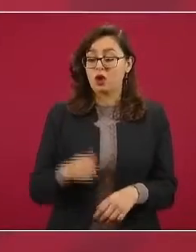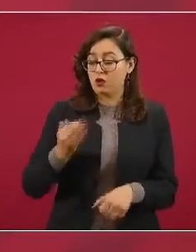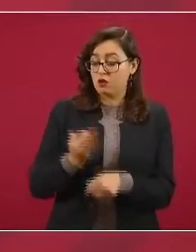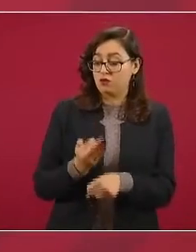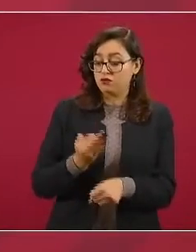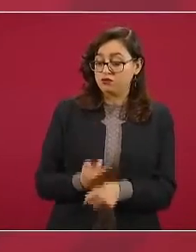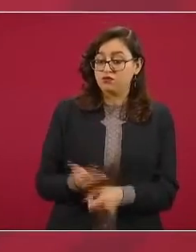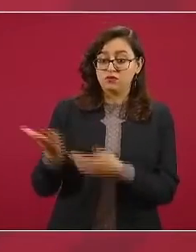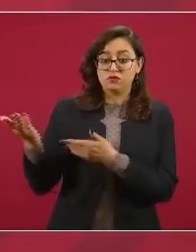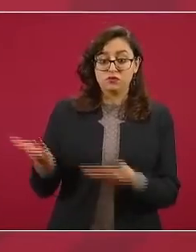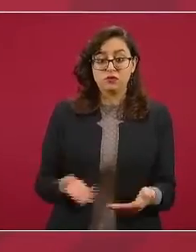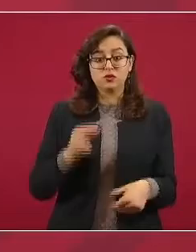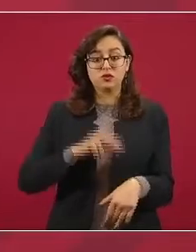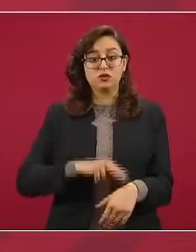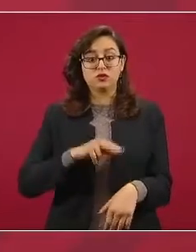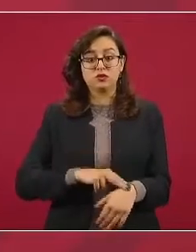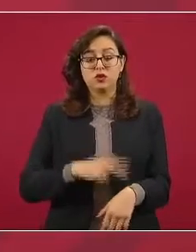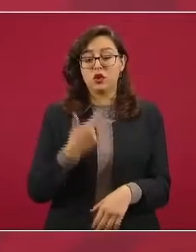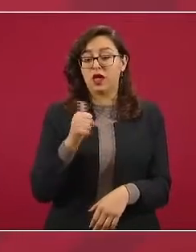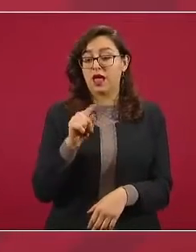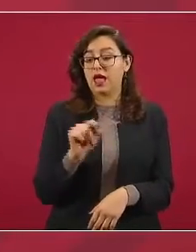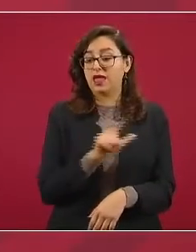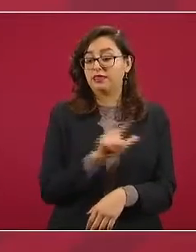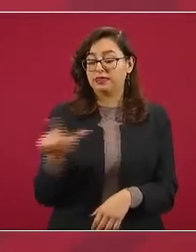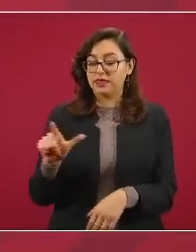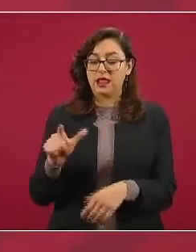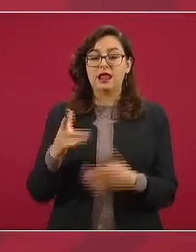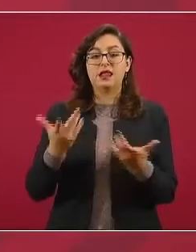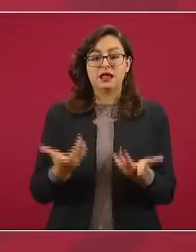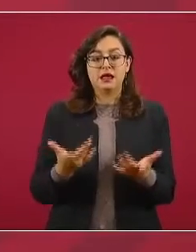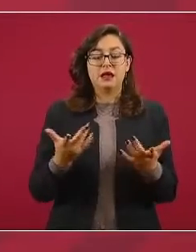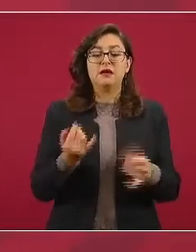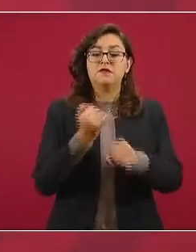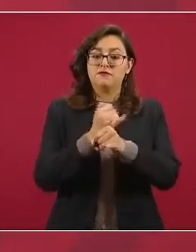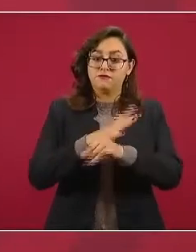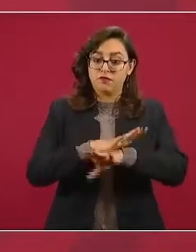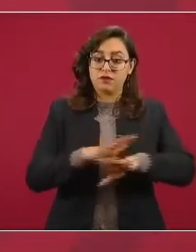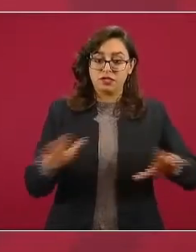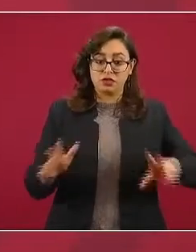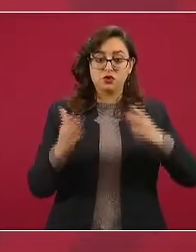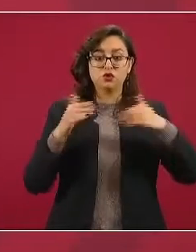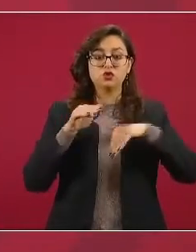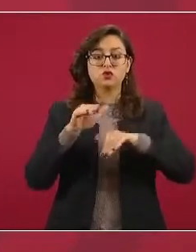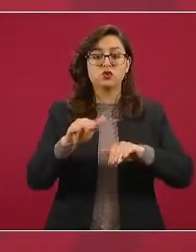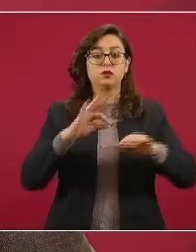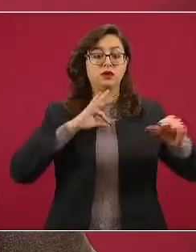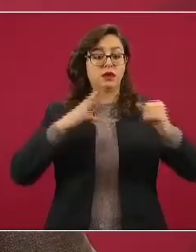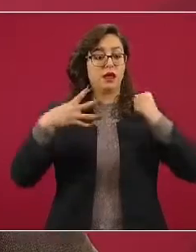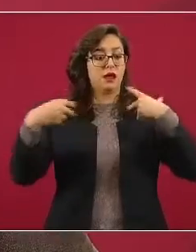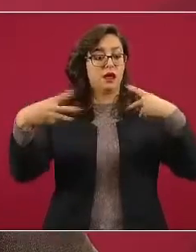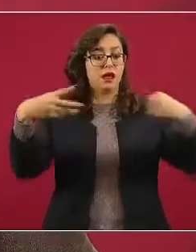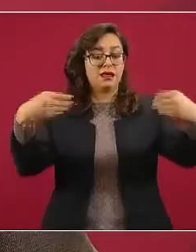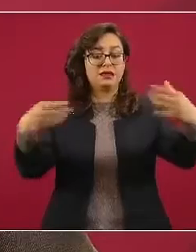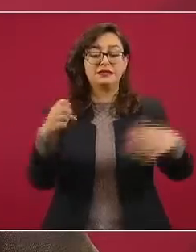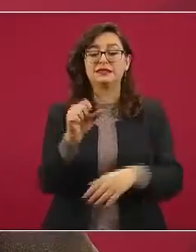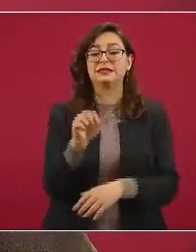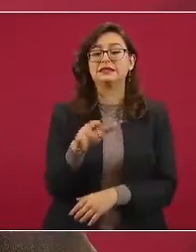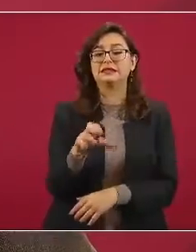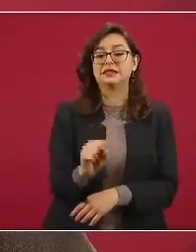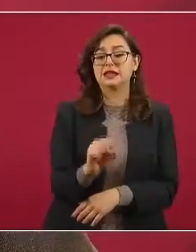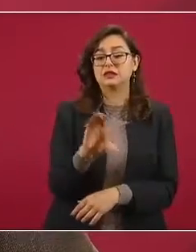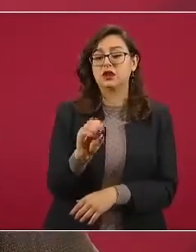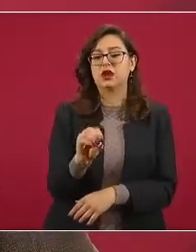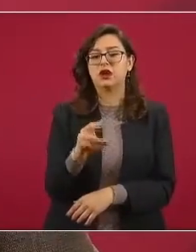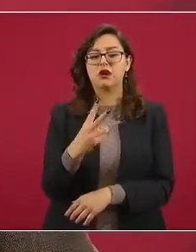doctor Hugo López-Gatell, tendremos la información de estado por